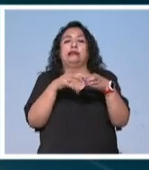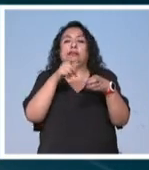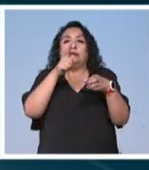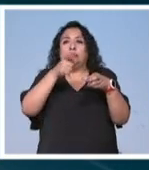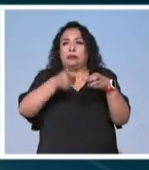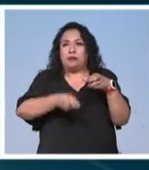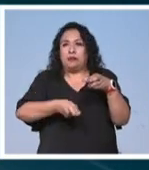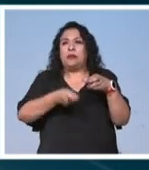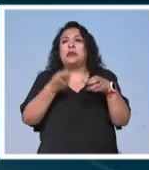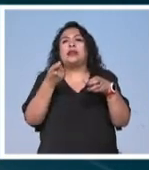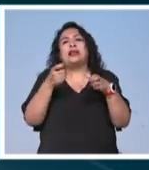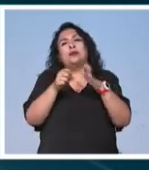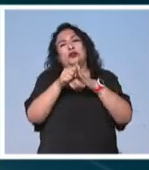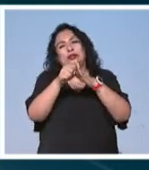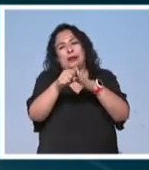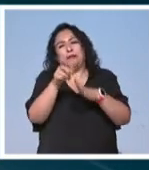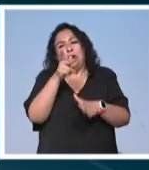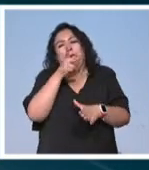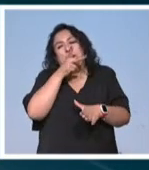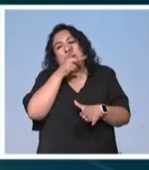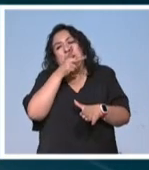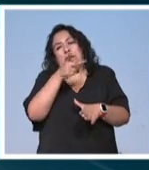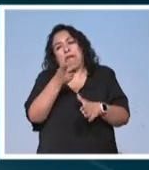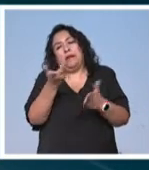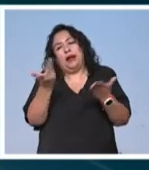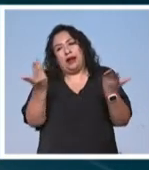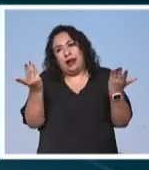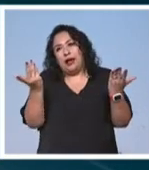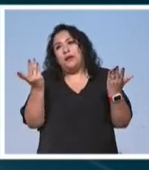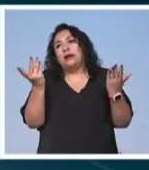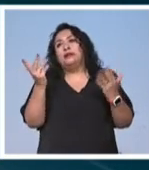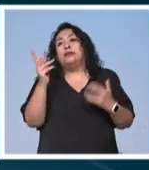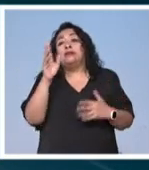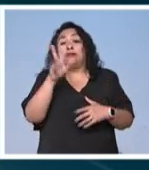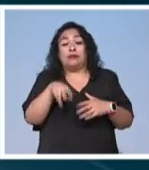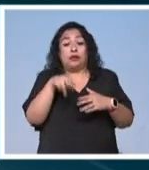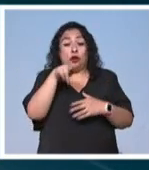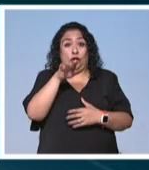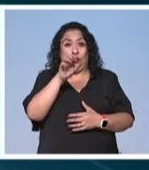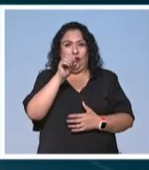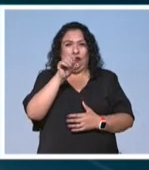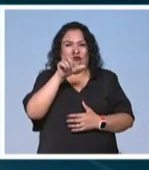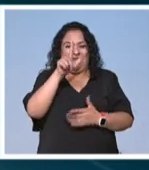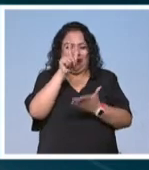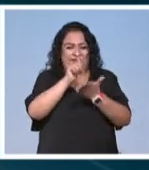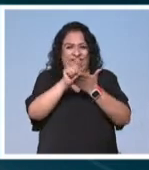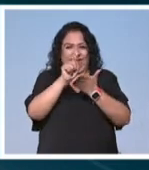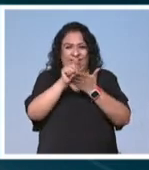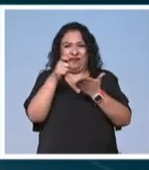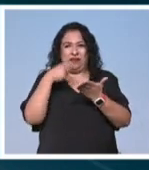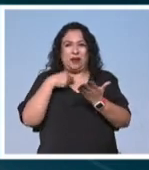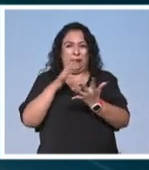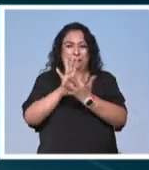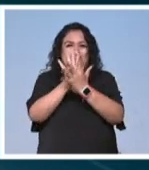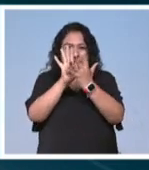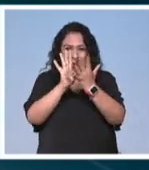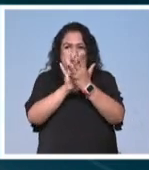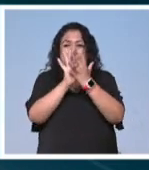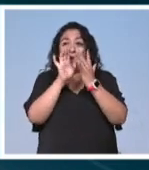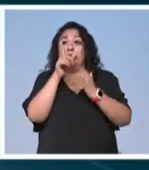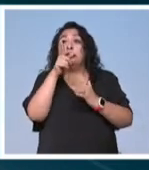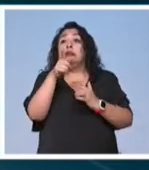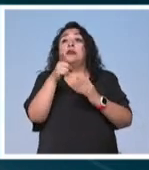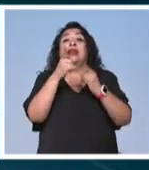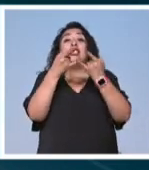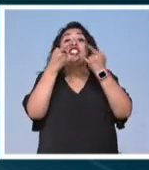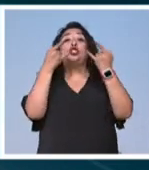simbólico de la palabra, porque la novela con la que estamos participando es